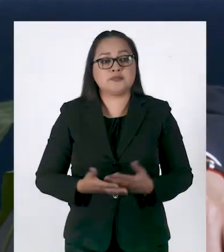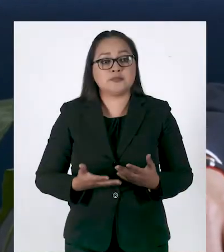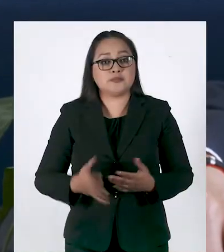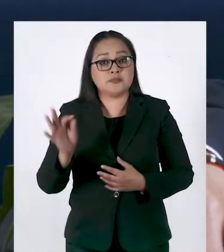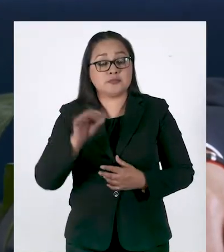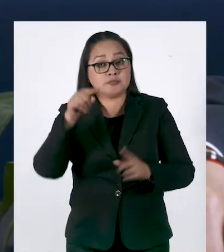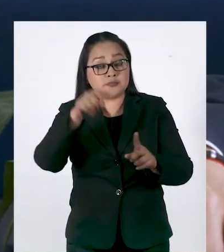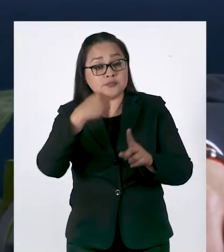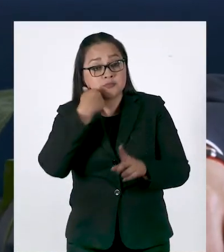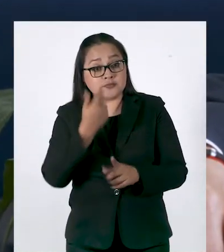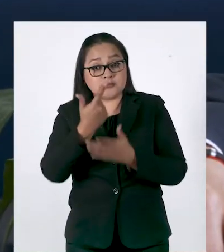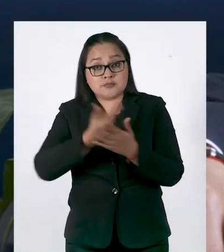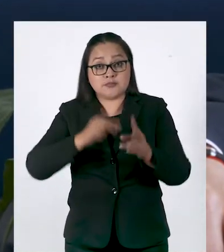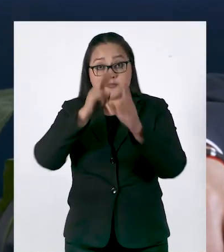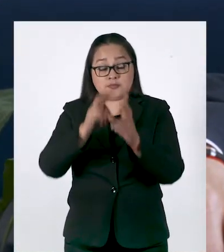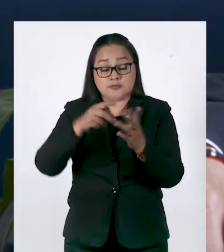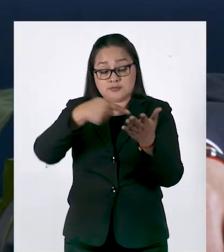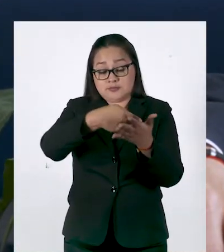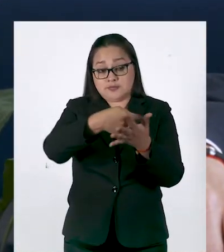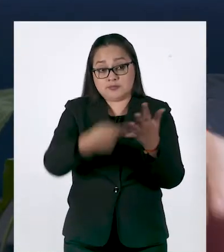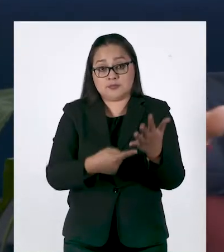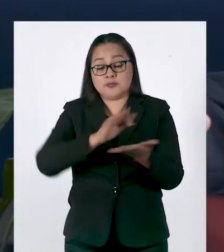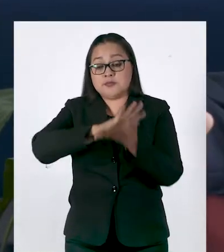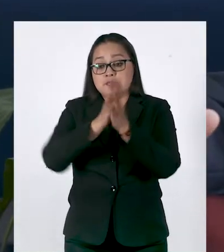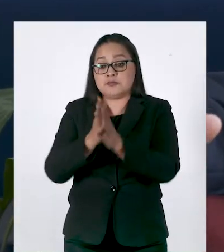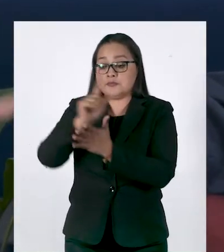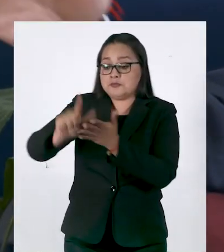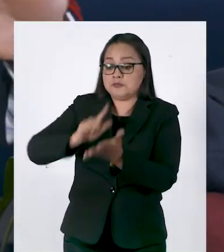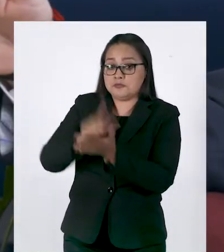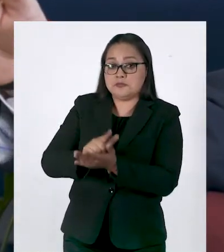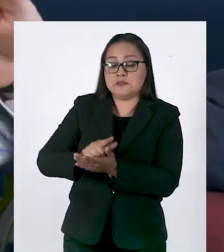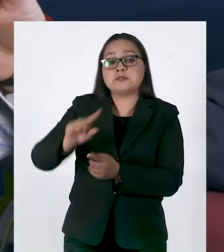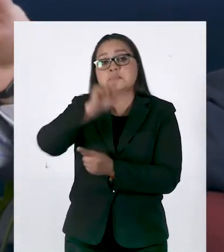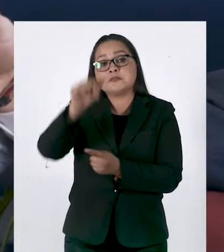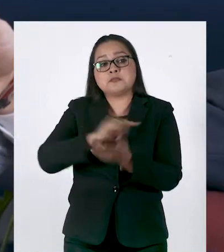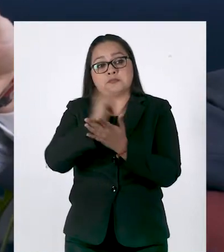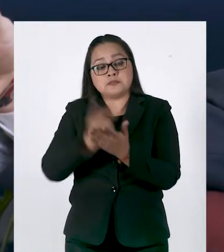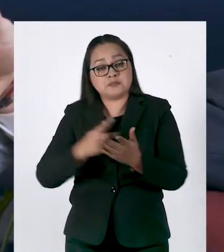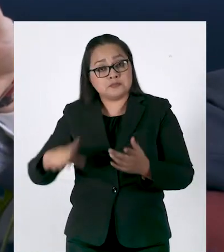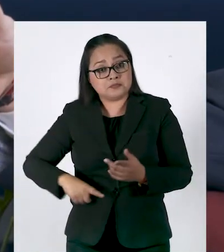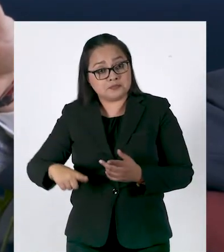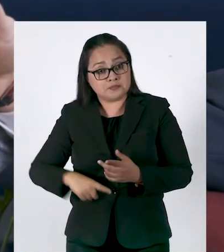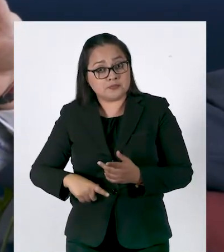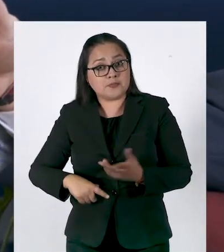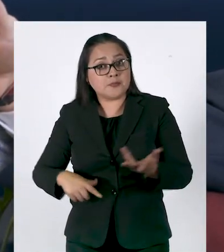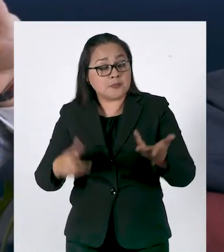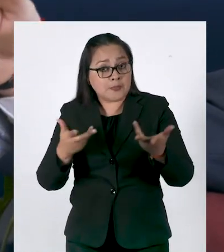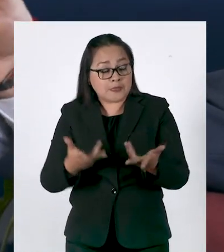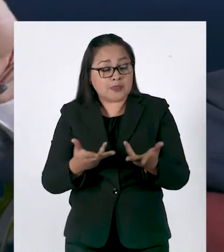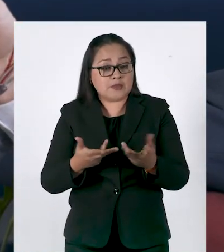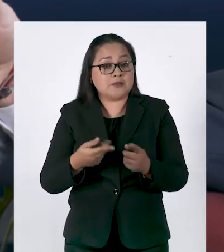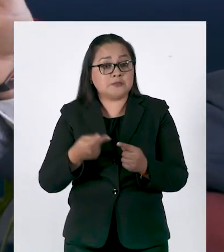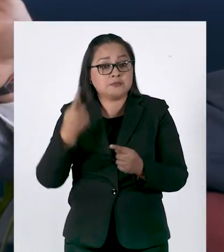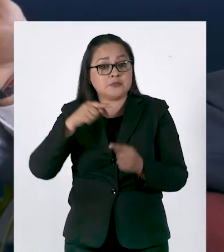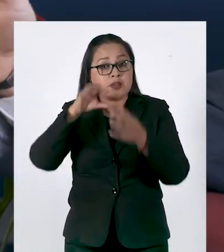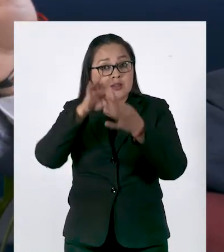Si tú quieres que tu agenda legislativa se convierta en ley y posteriormente en política pública por parte de